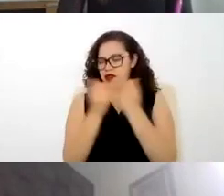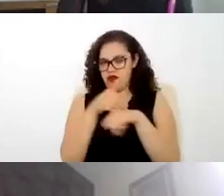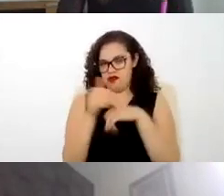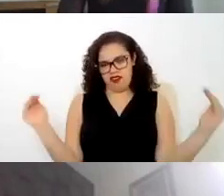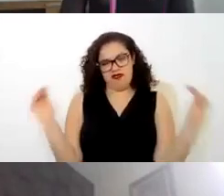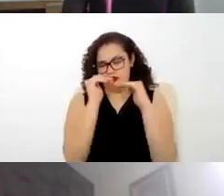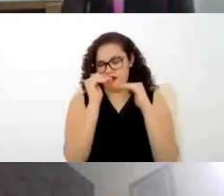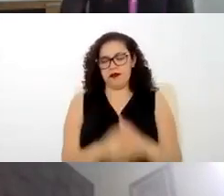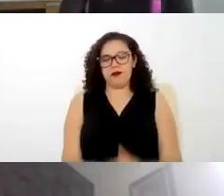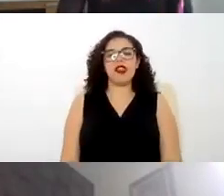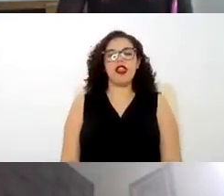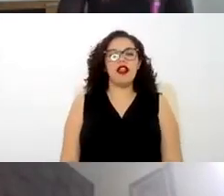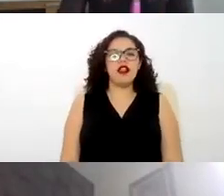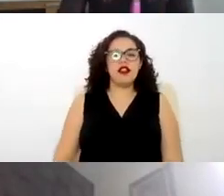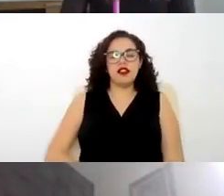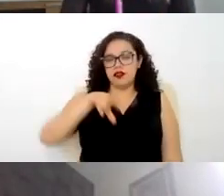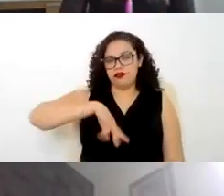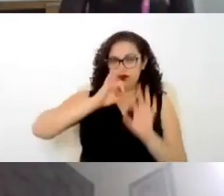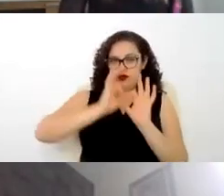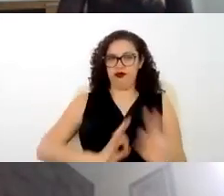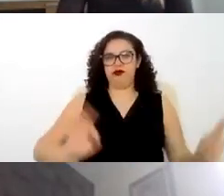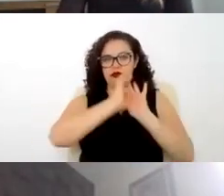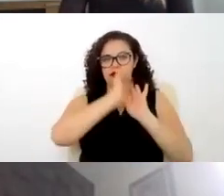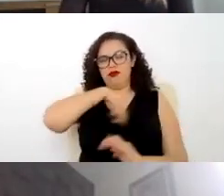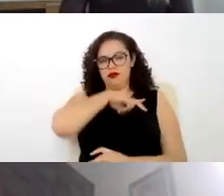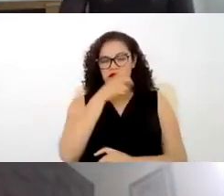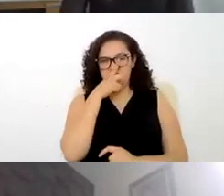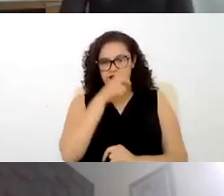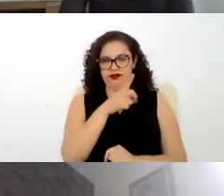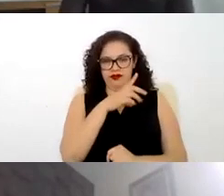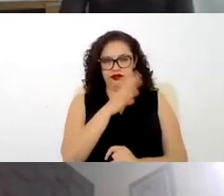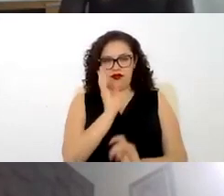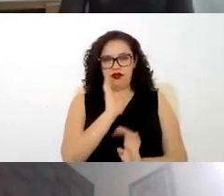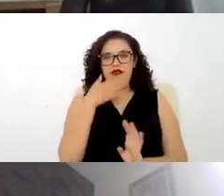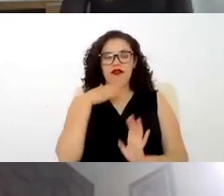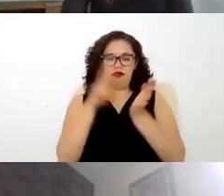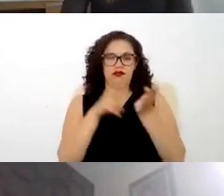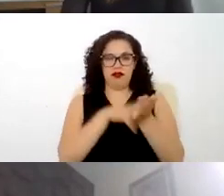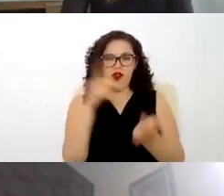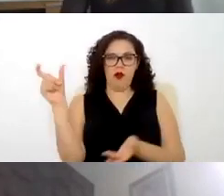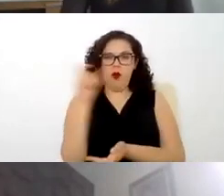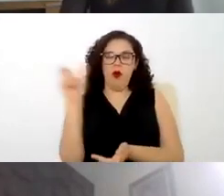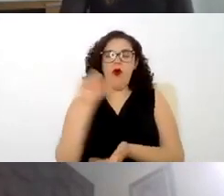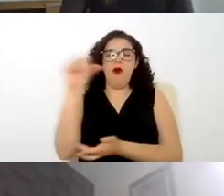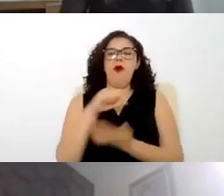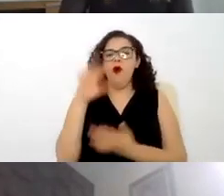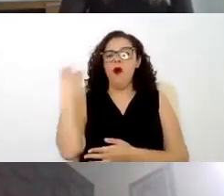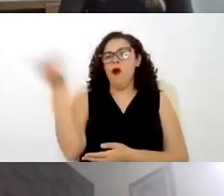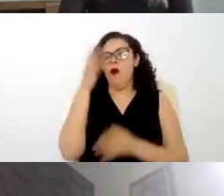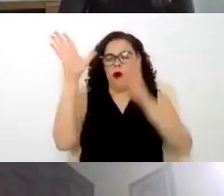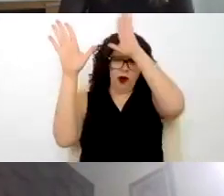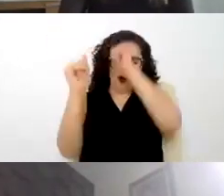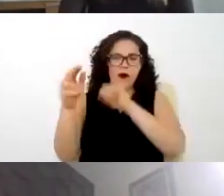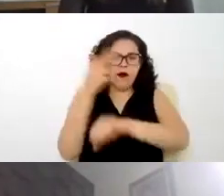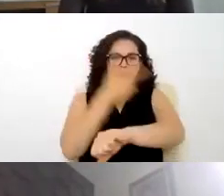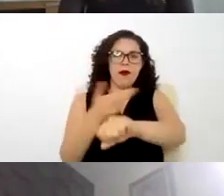es importante decir que este documento surte efectos una vez que se deposita ante el centro federal de conciliación y registro